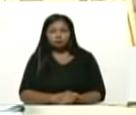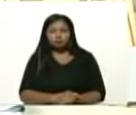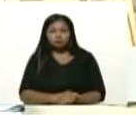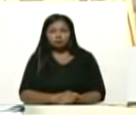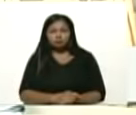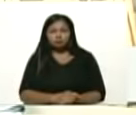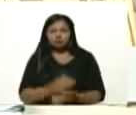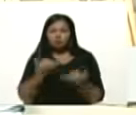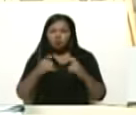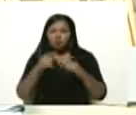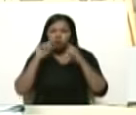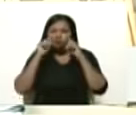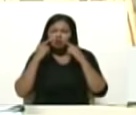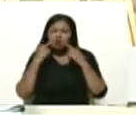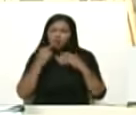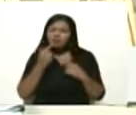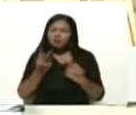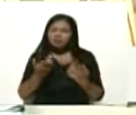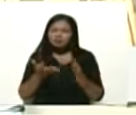su hijo llora